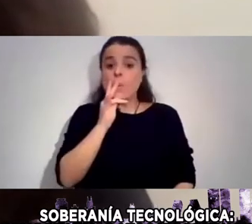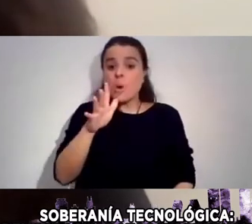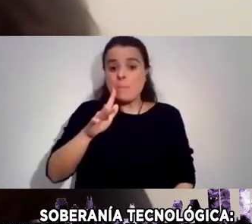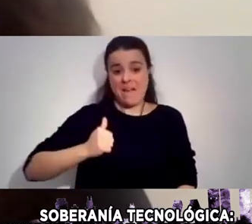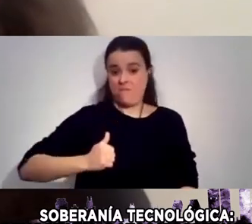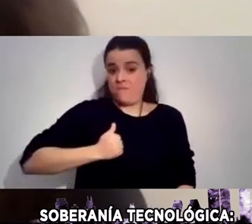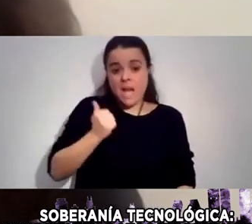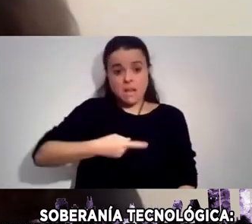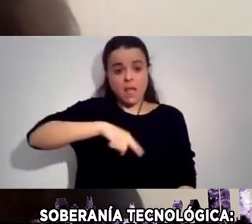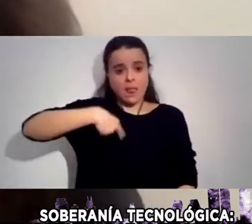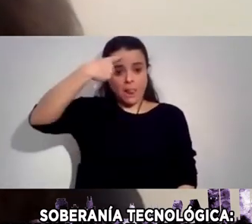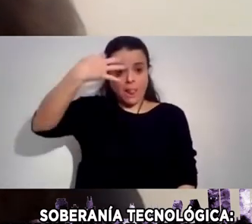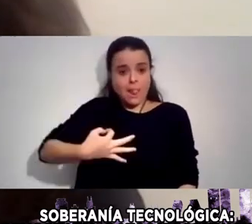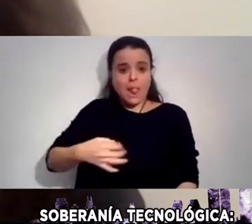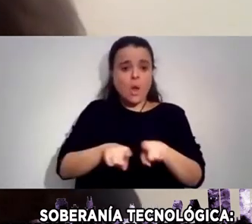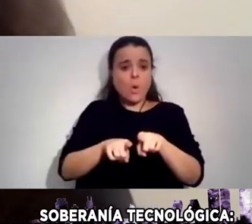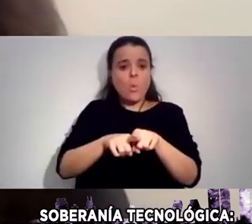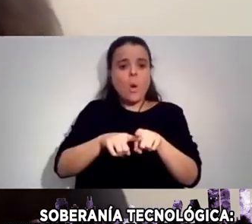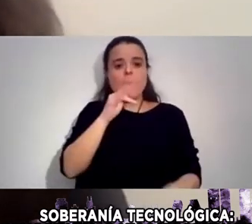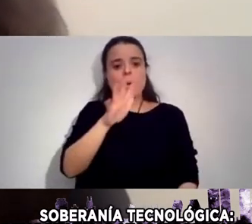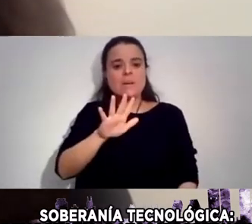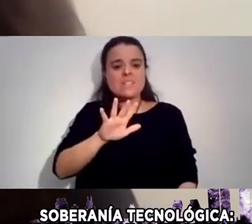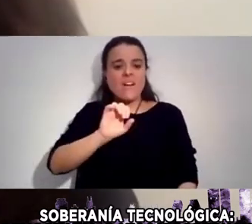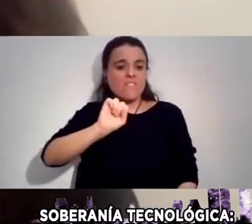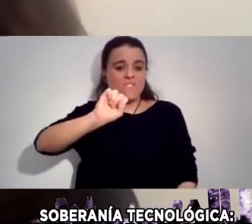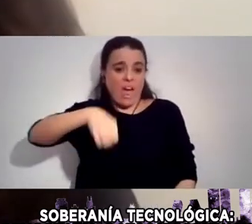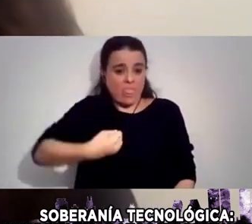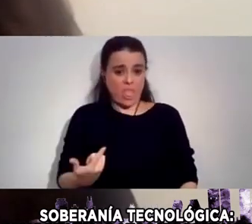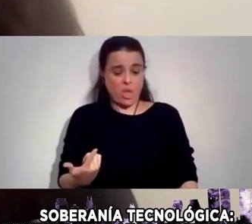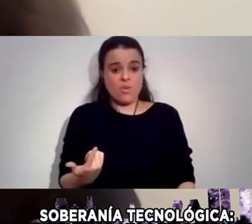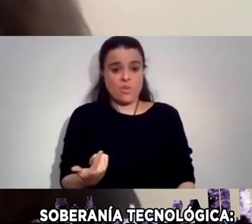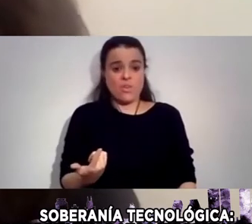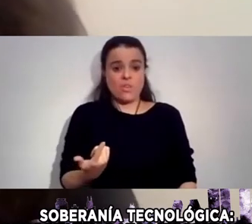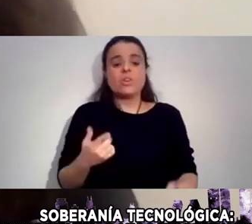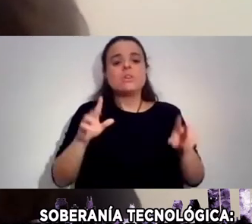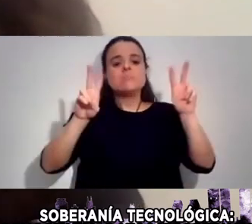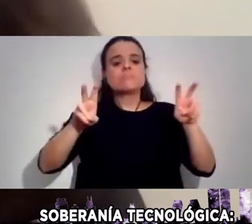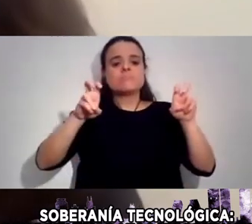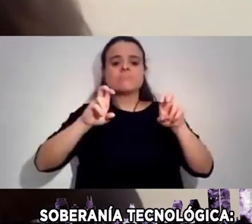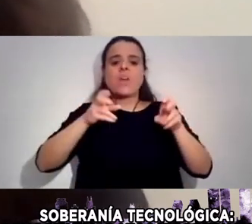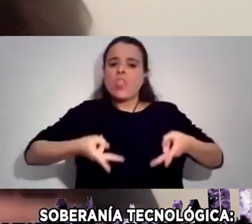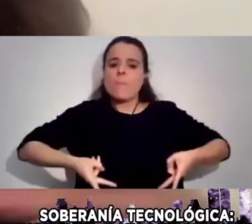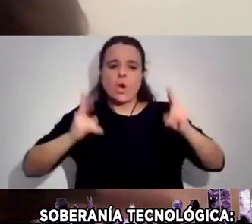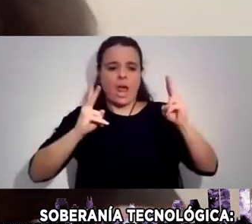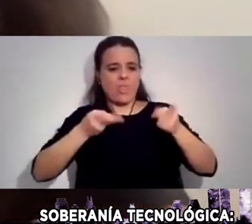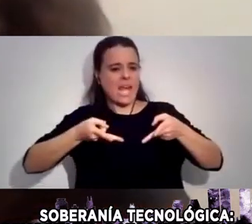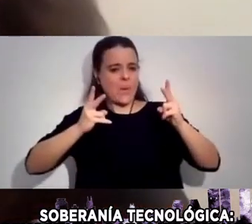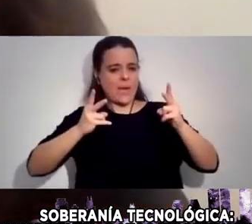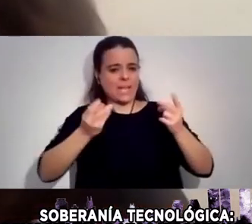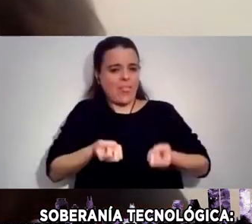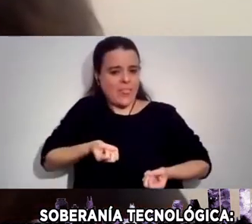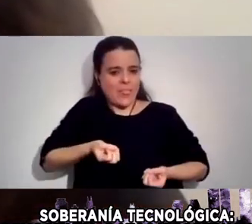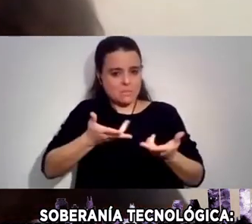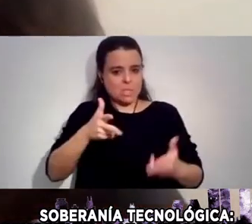Vacía De respeto De la democracia Y respeto De la libertad De expresión Y respeto De los derechos Humanos Y cómo Es